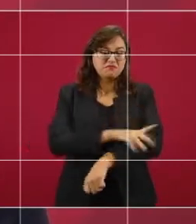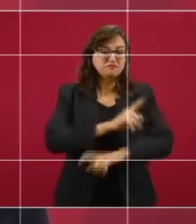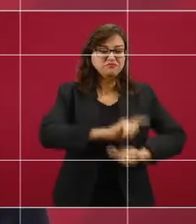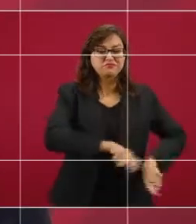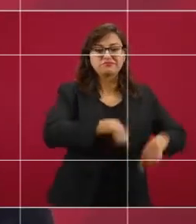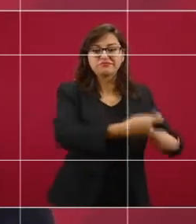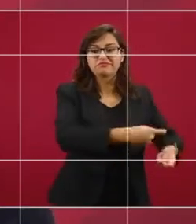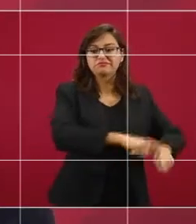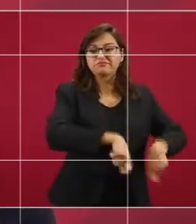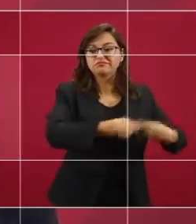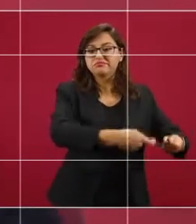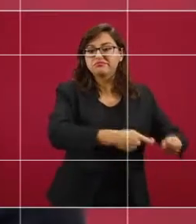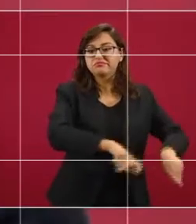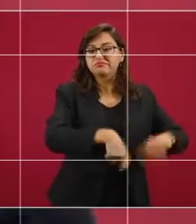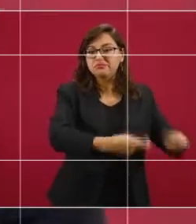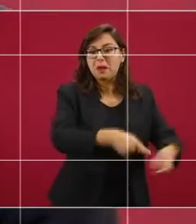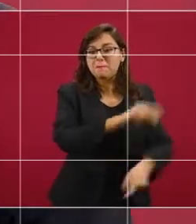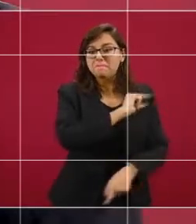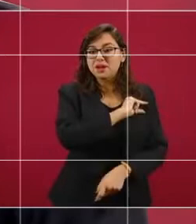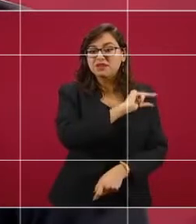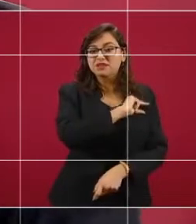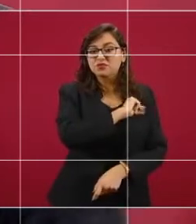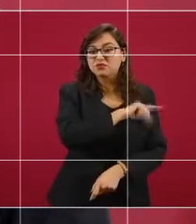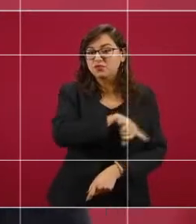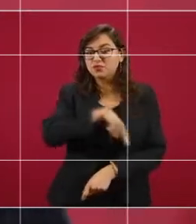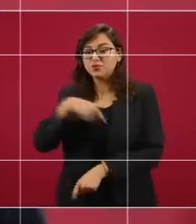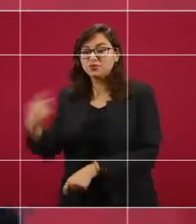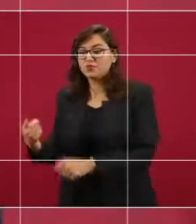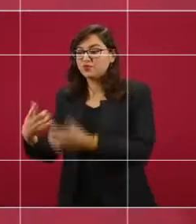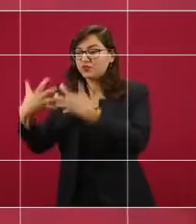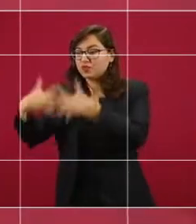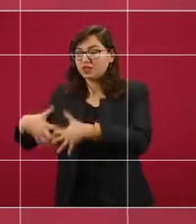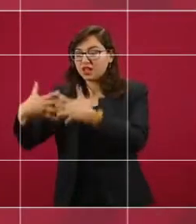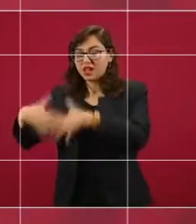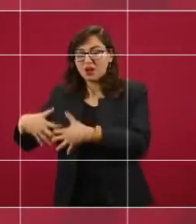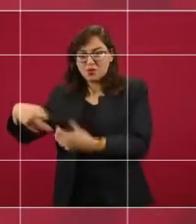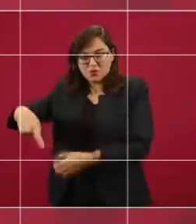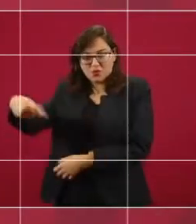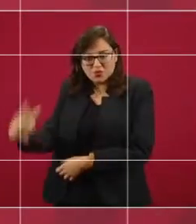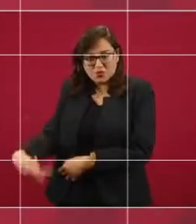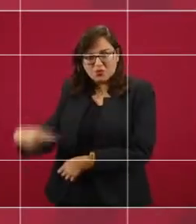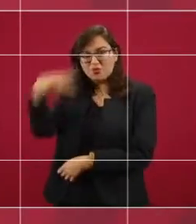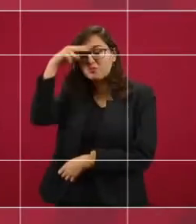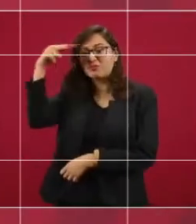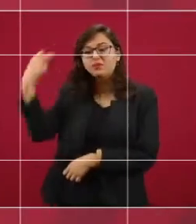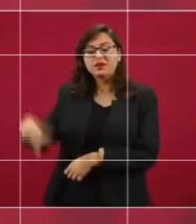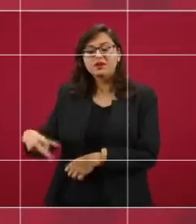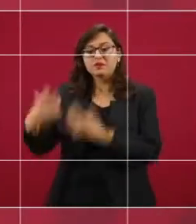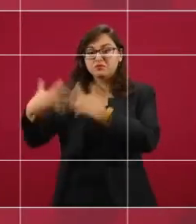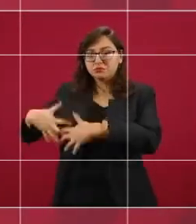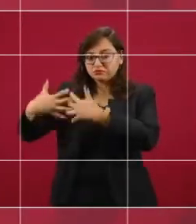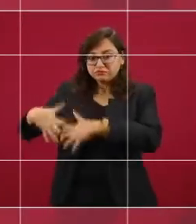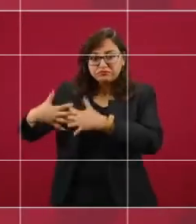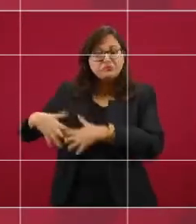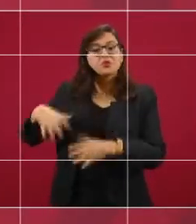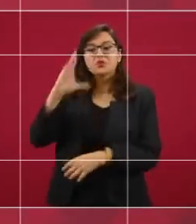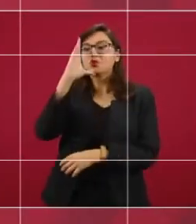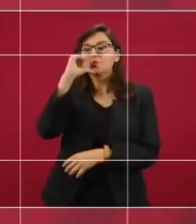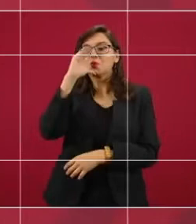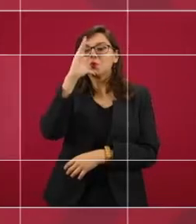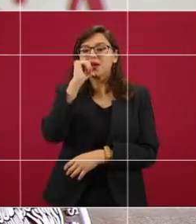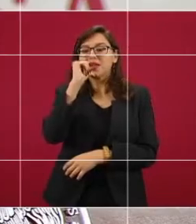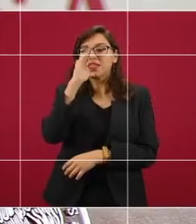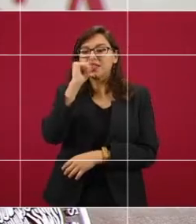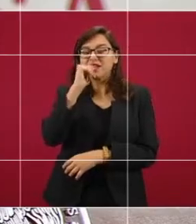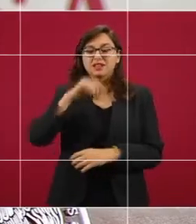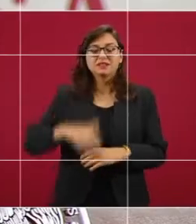no generan energía permanentemente, solo